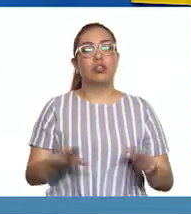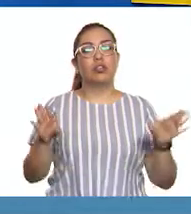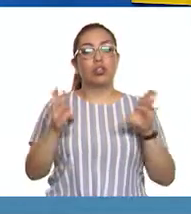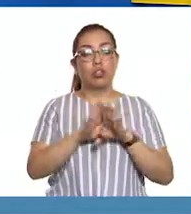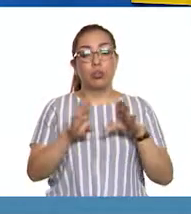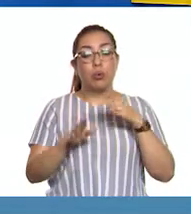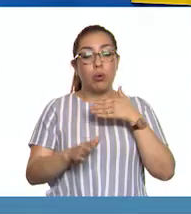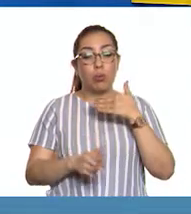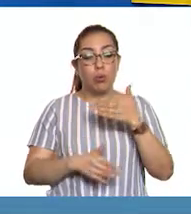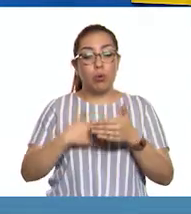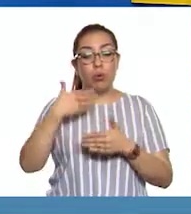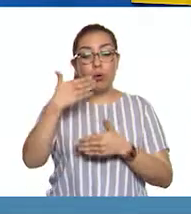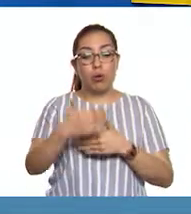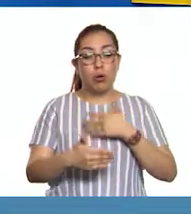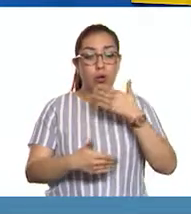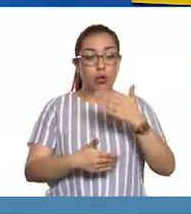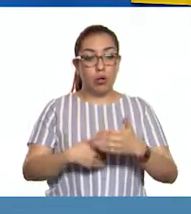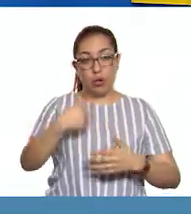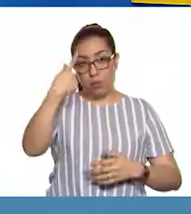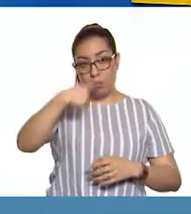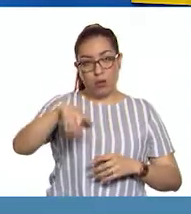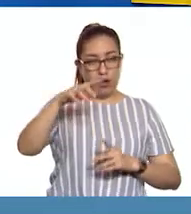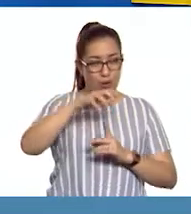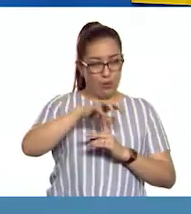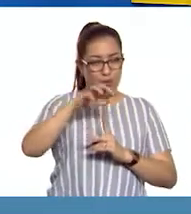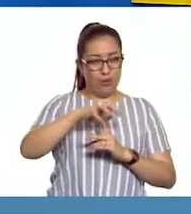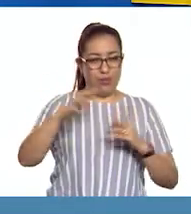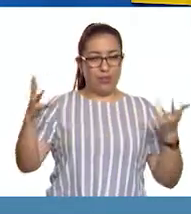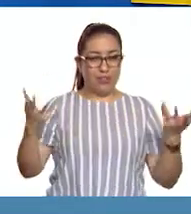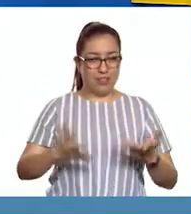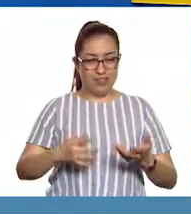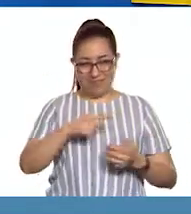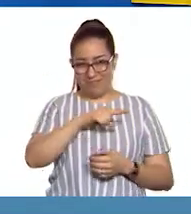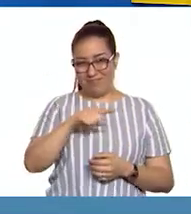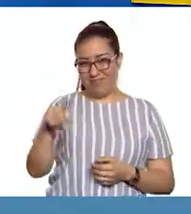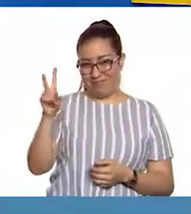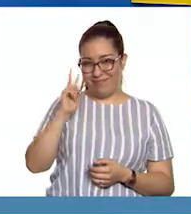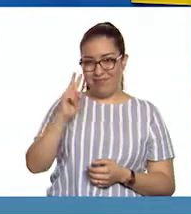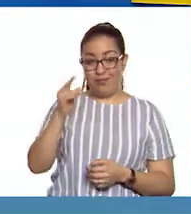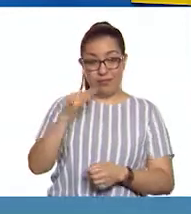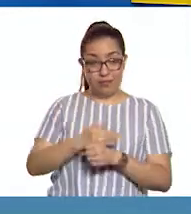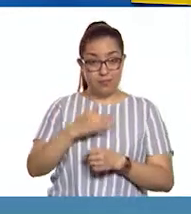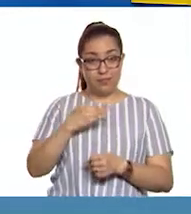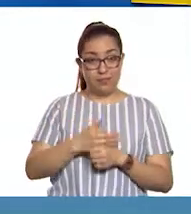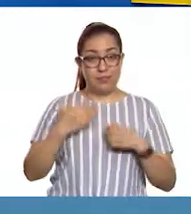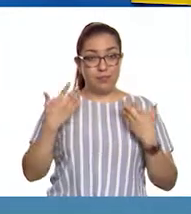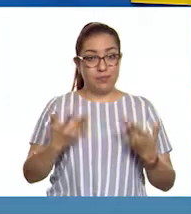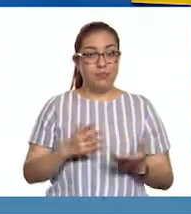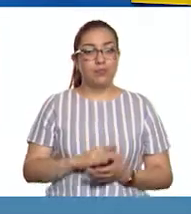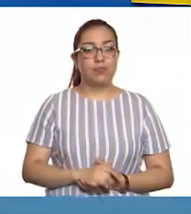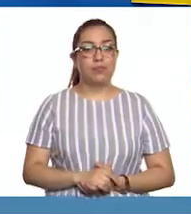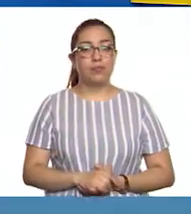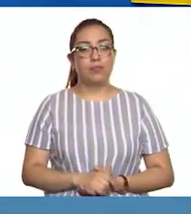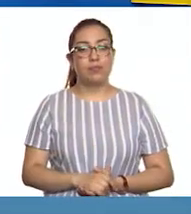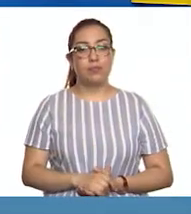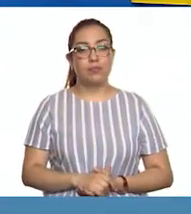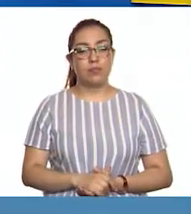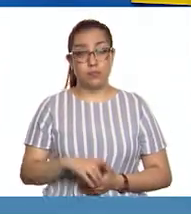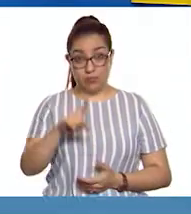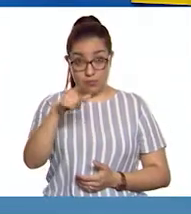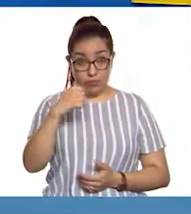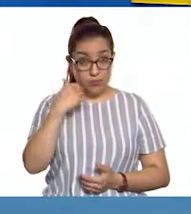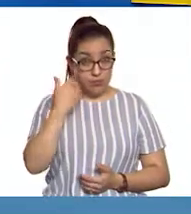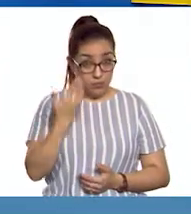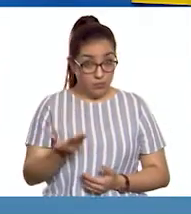para cultivar hongos. Como ven, alumnas y alumnos que nos acompañan desde casa, ¿se animan a realizar su